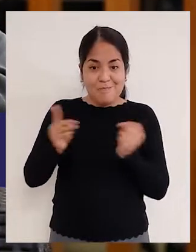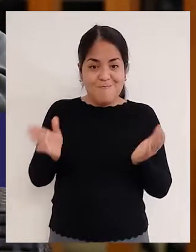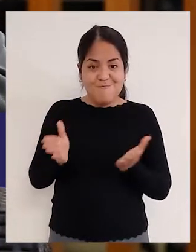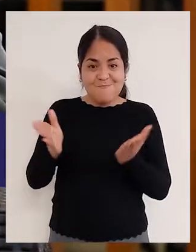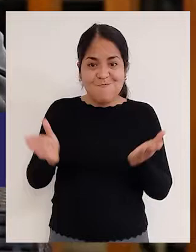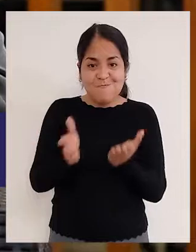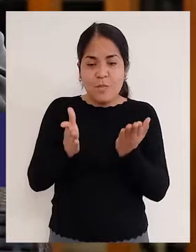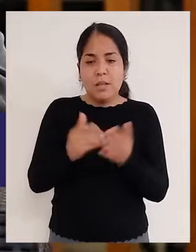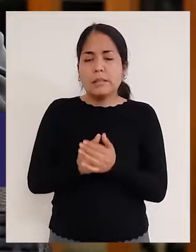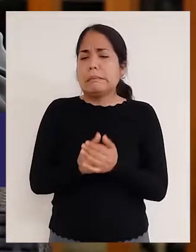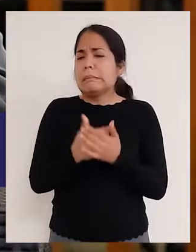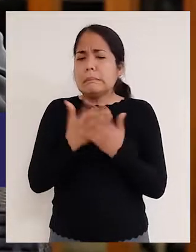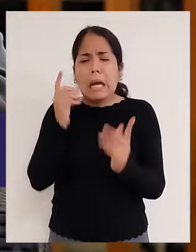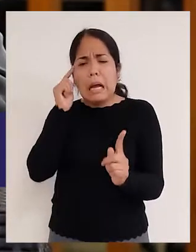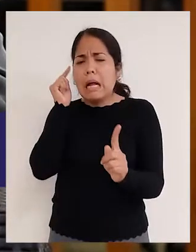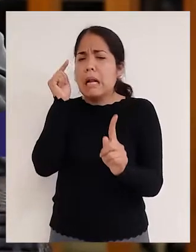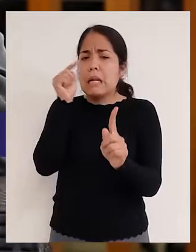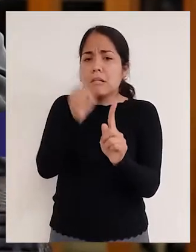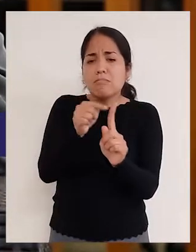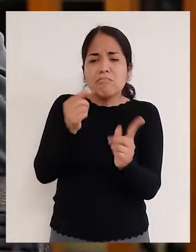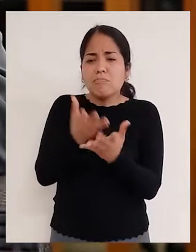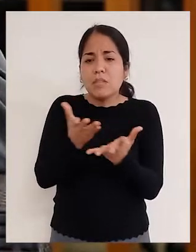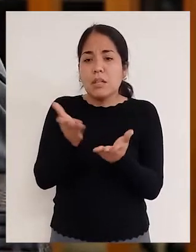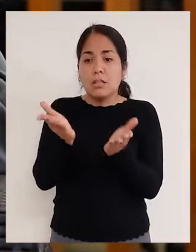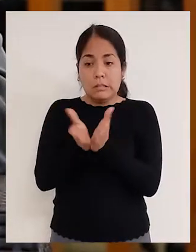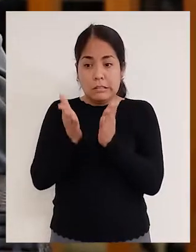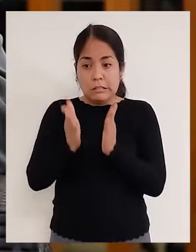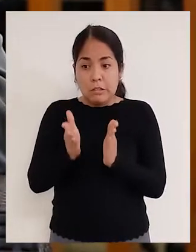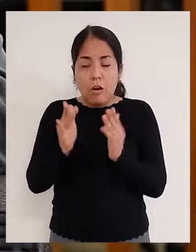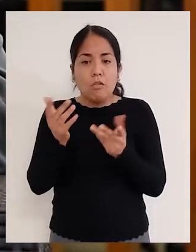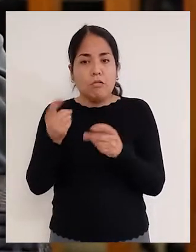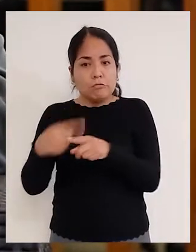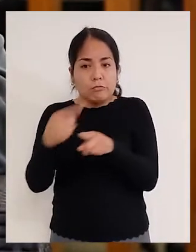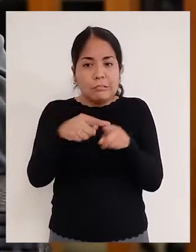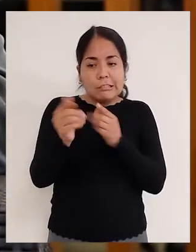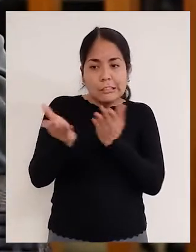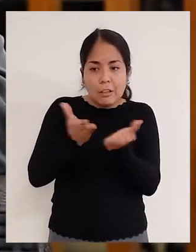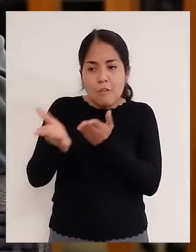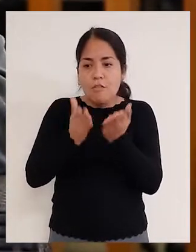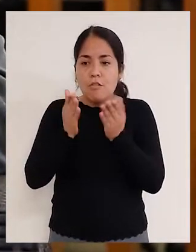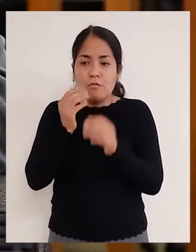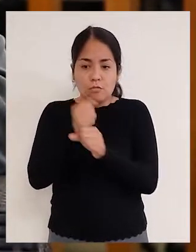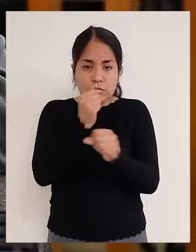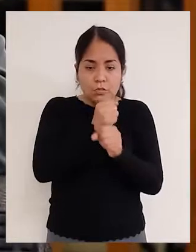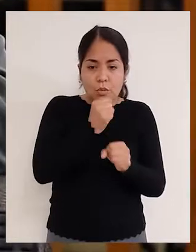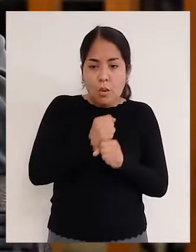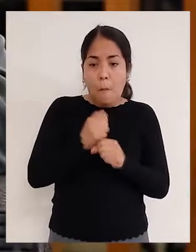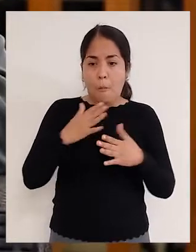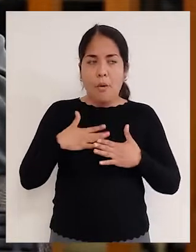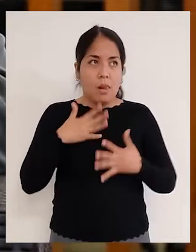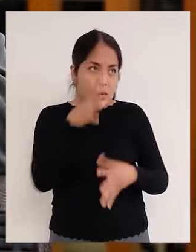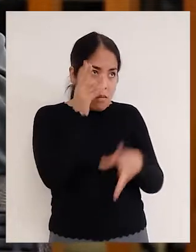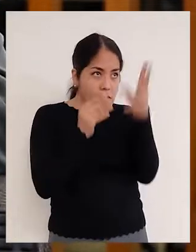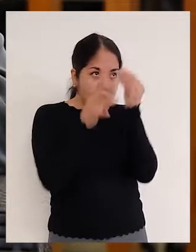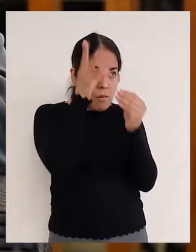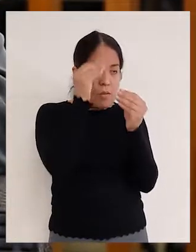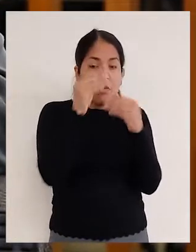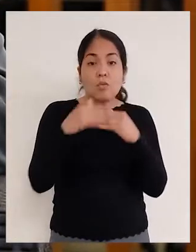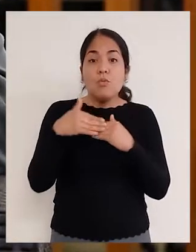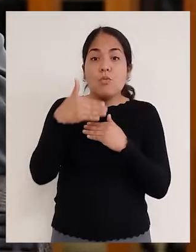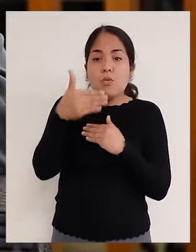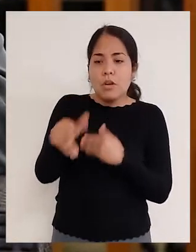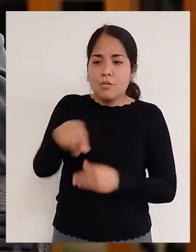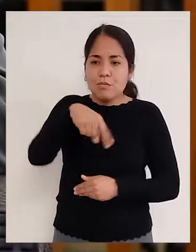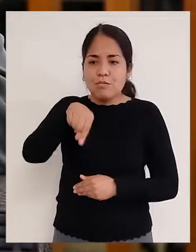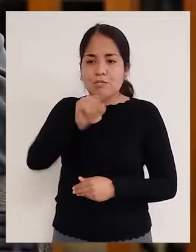en Conadis y que busca que sus servidores públicos puedan recibir la capacitación por parte de nuestros profesionales para que puedan